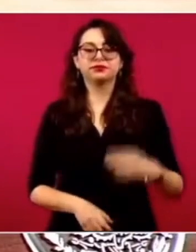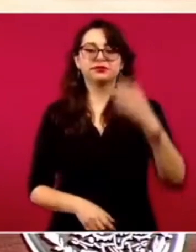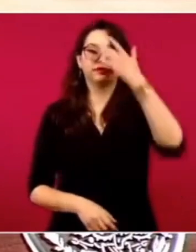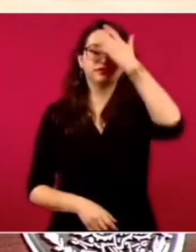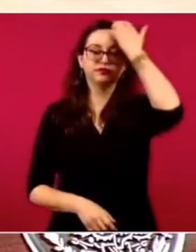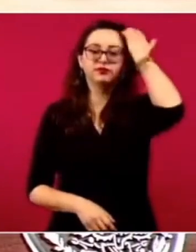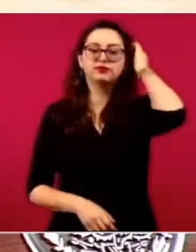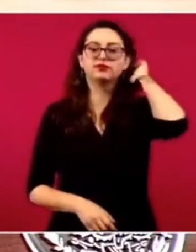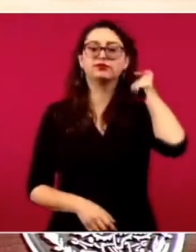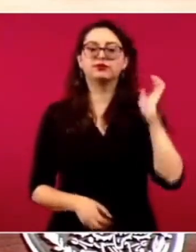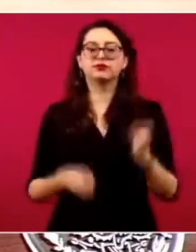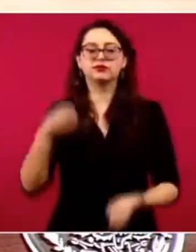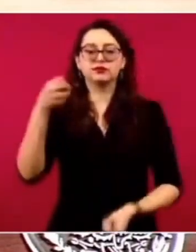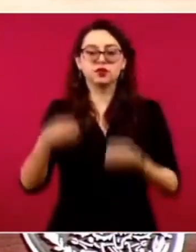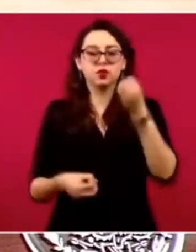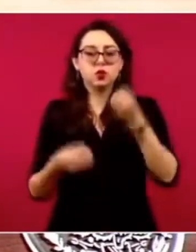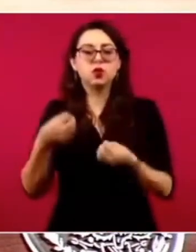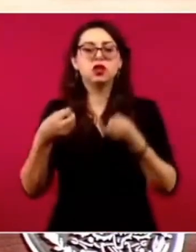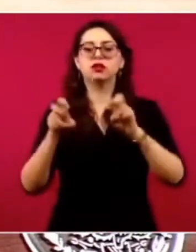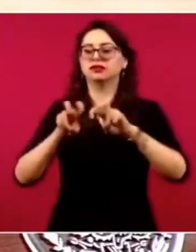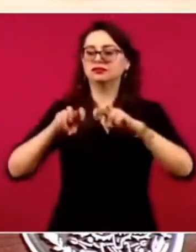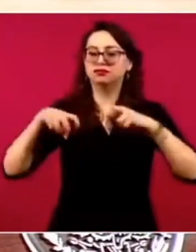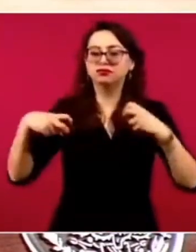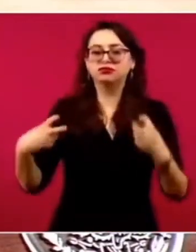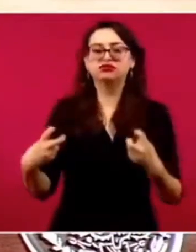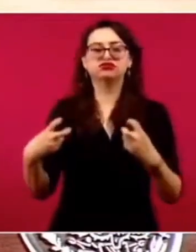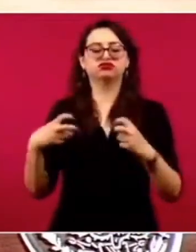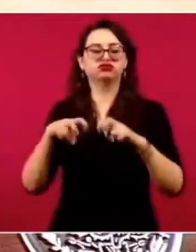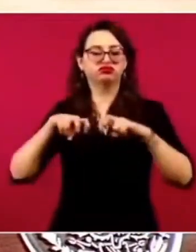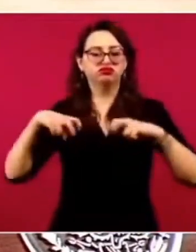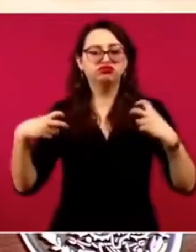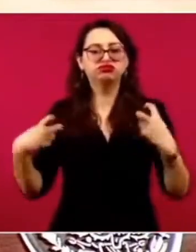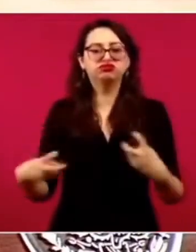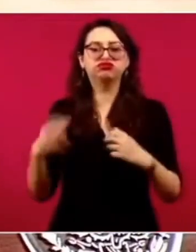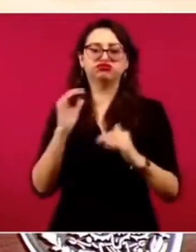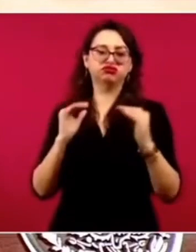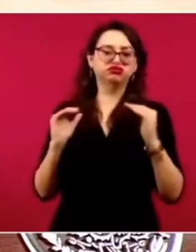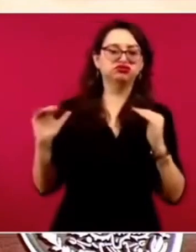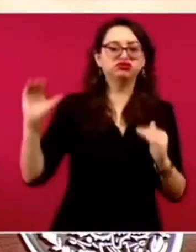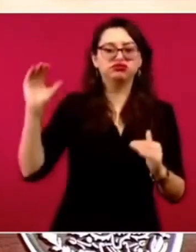Jueces, magistrados, ministros. No generalizo. Debe de haber.